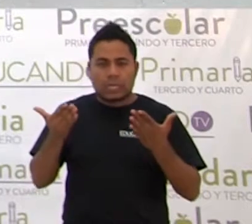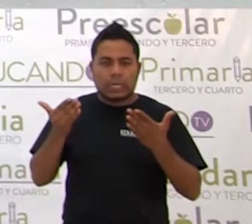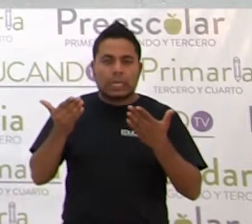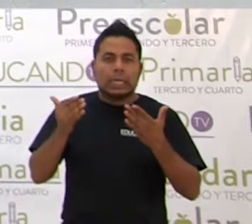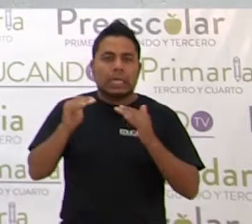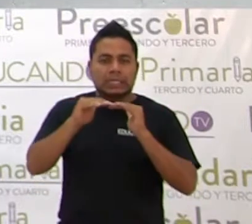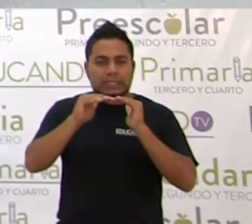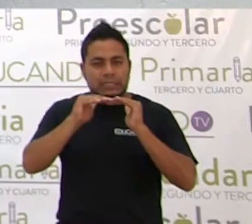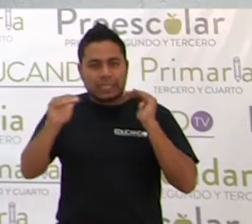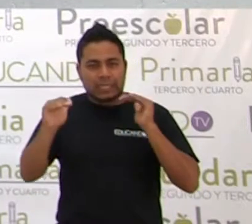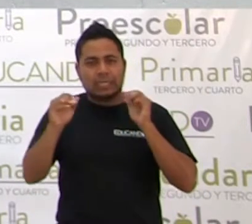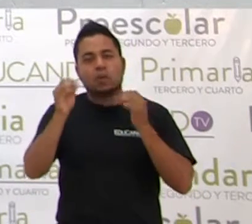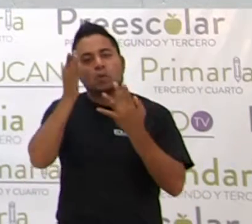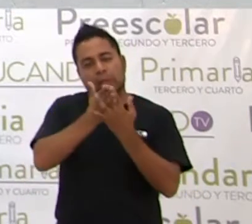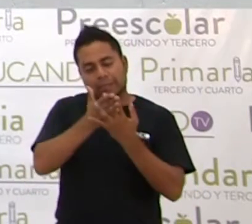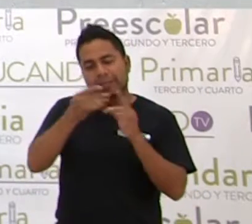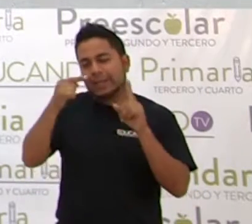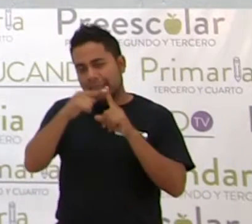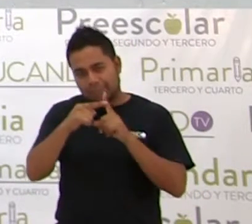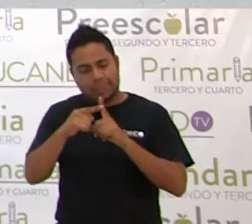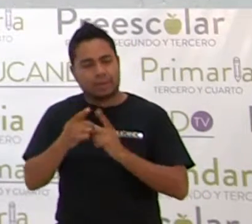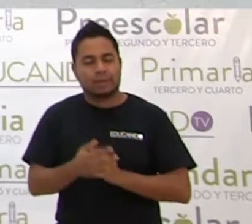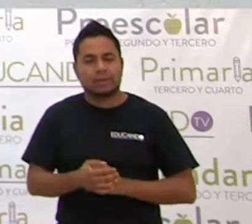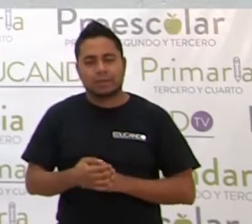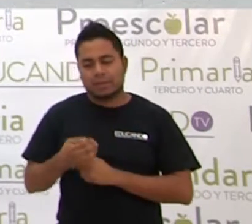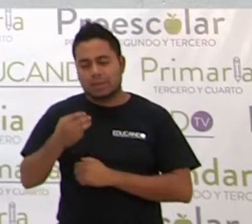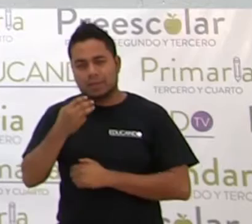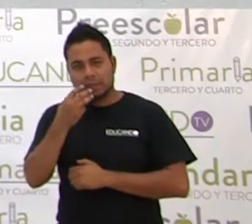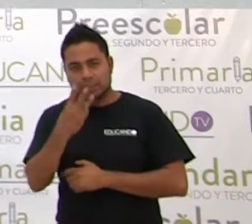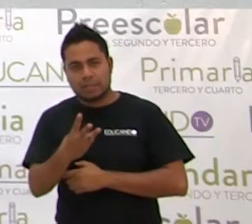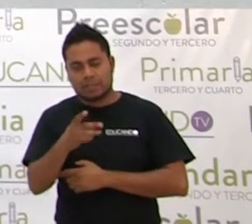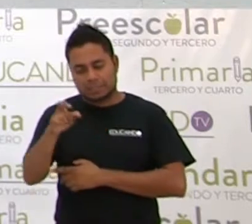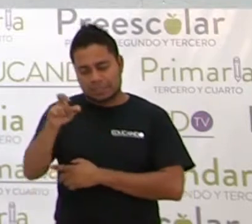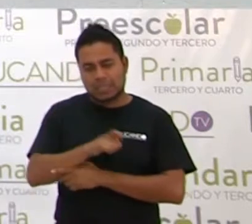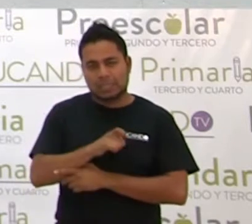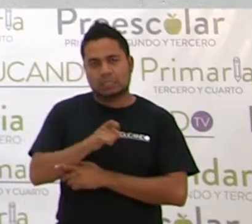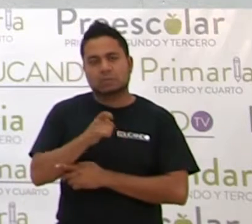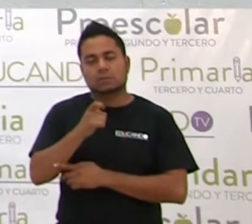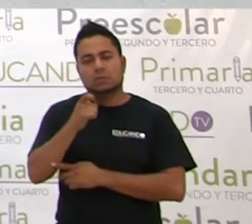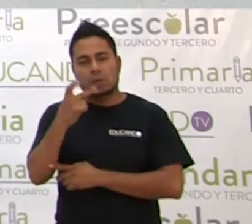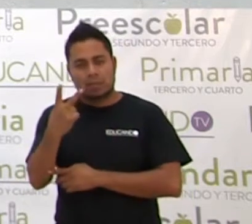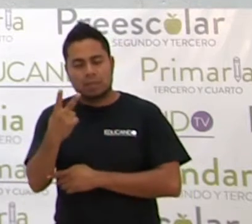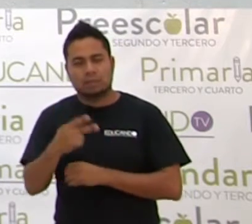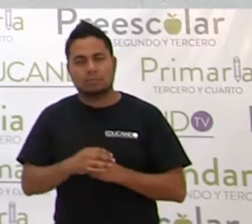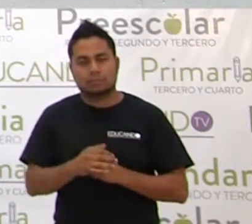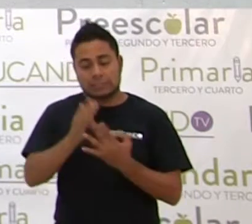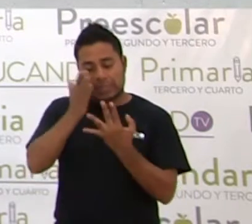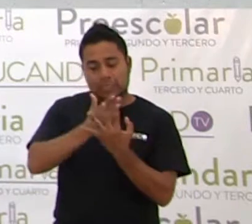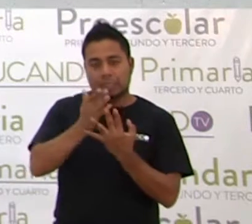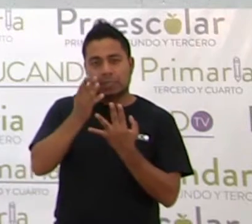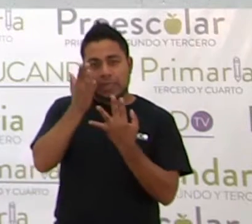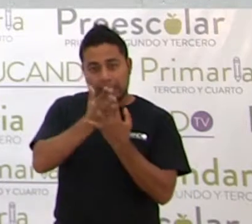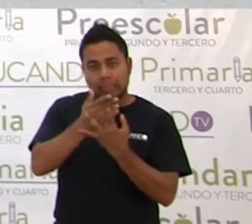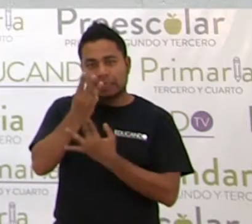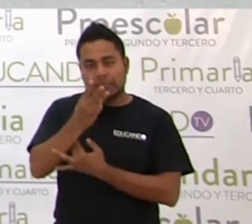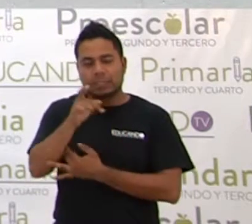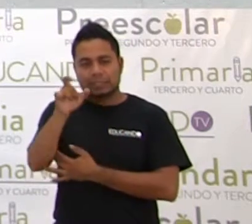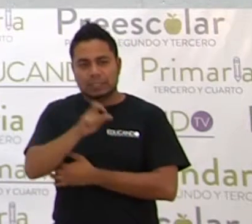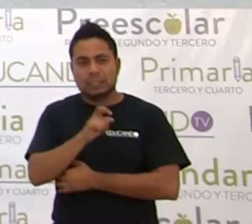¿sí? Entre 3x cuadrada. Entre 3, ¿sí?